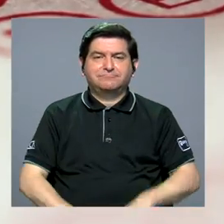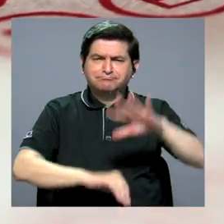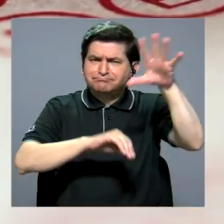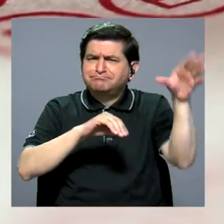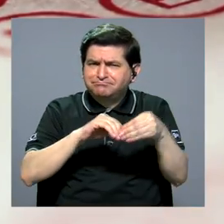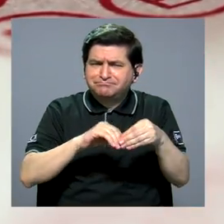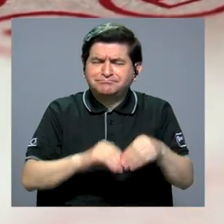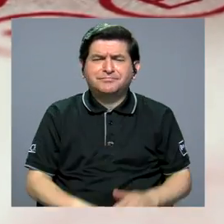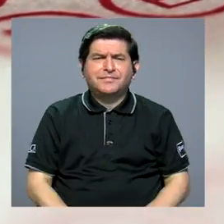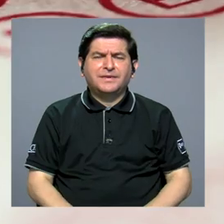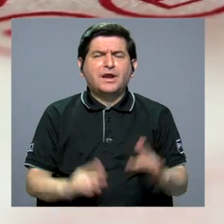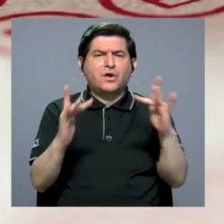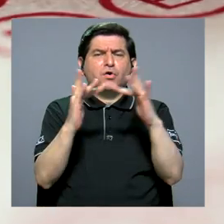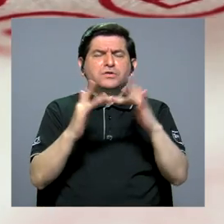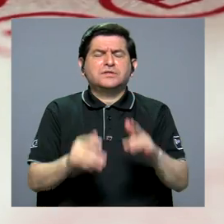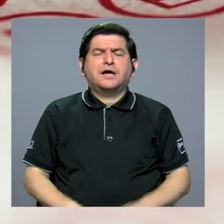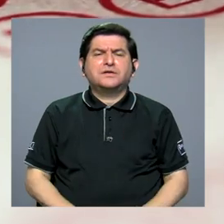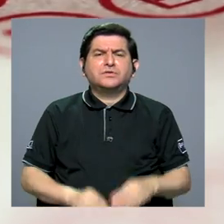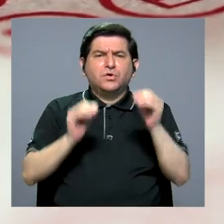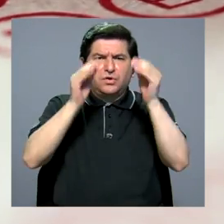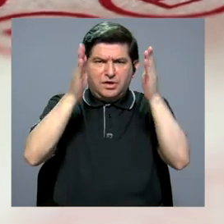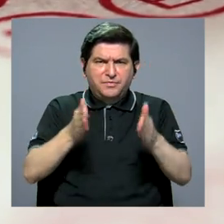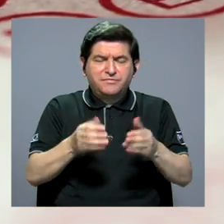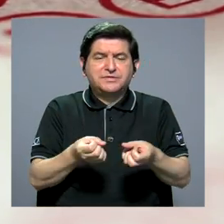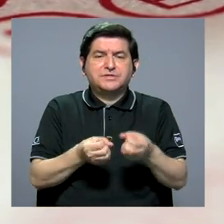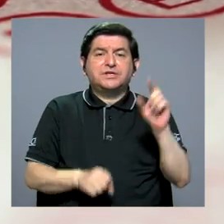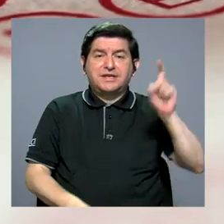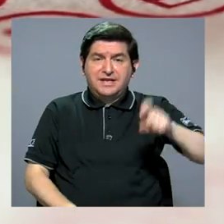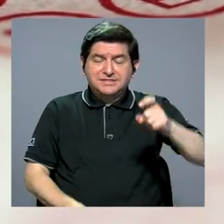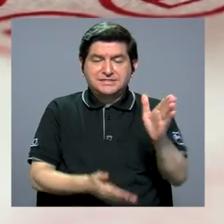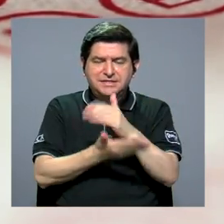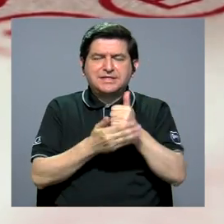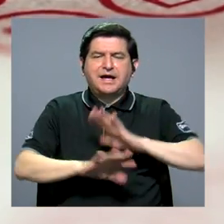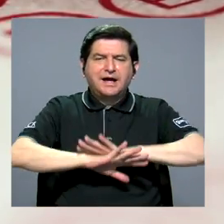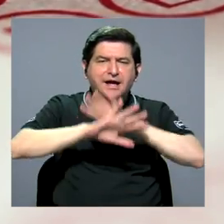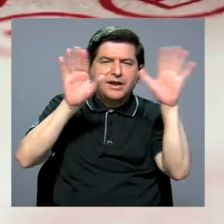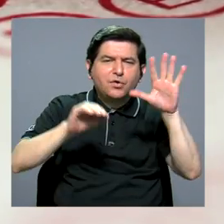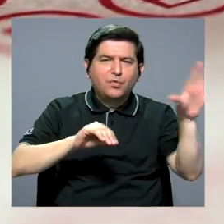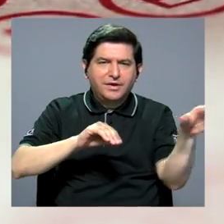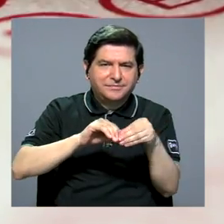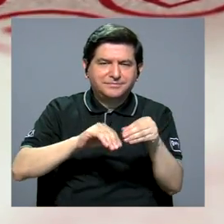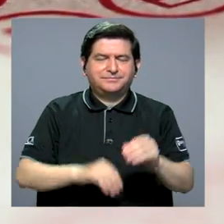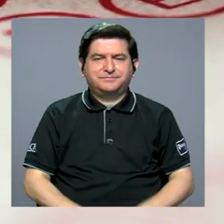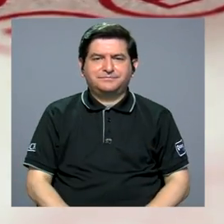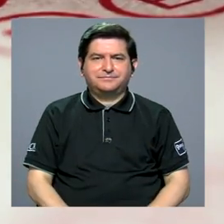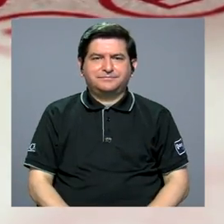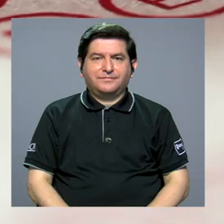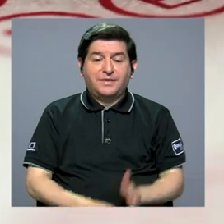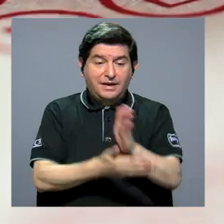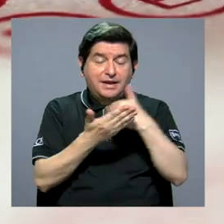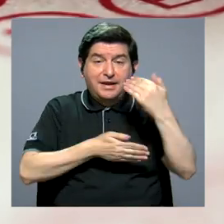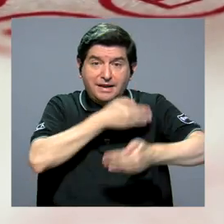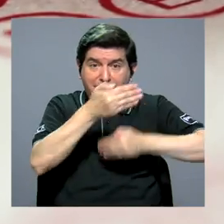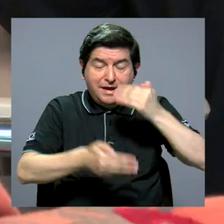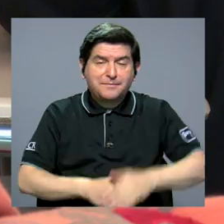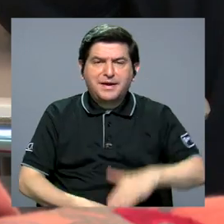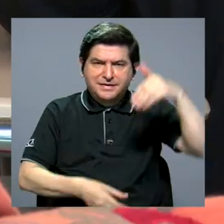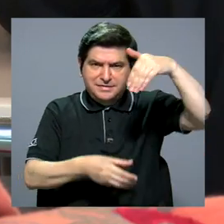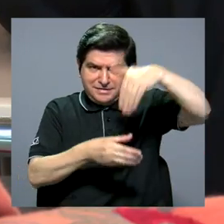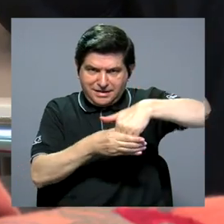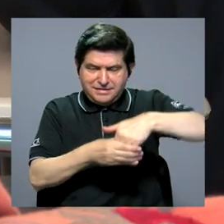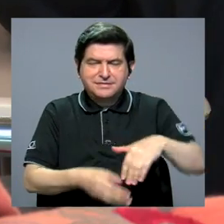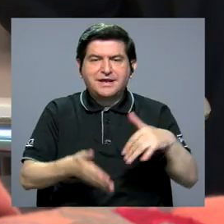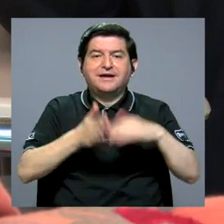Además, puede contactar al personal docente si necesita alguna aclaración adicional. En esta parte del proceso se